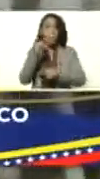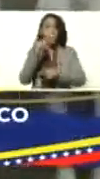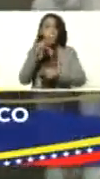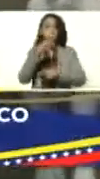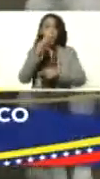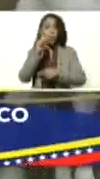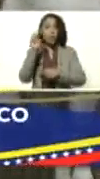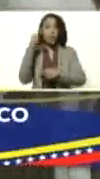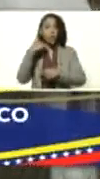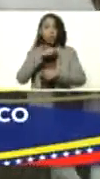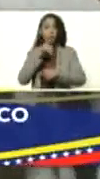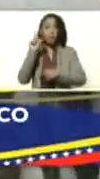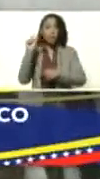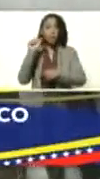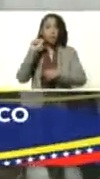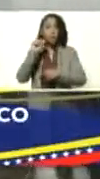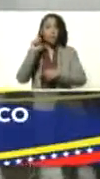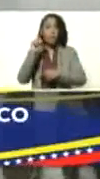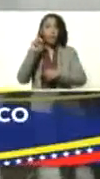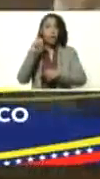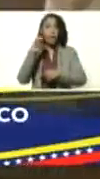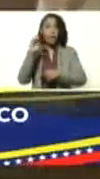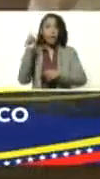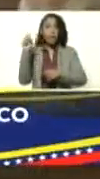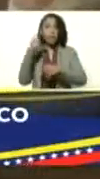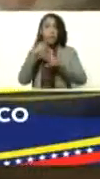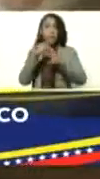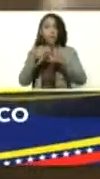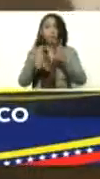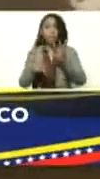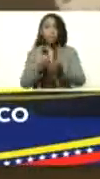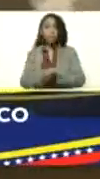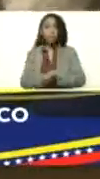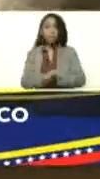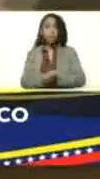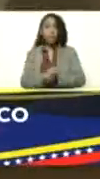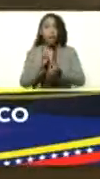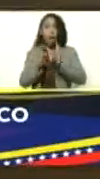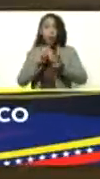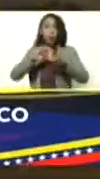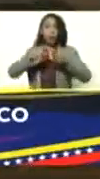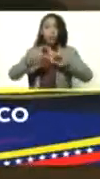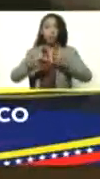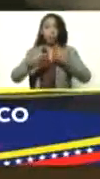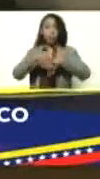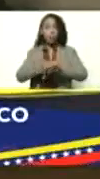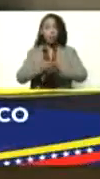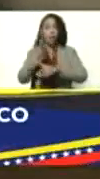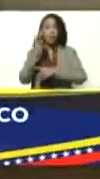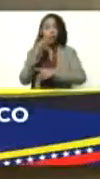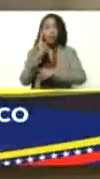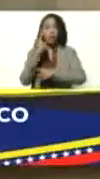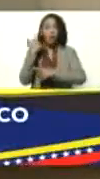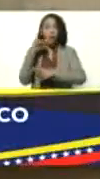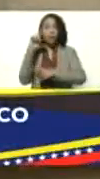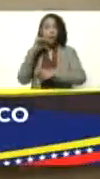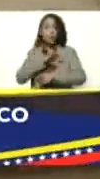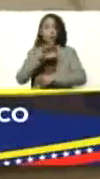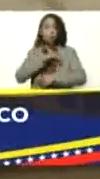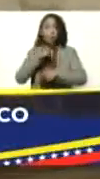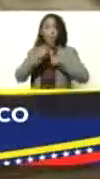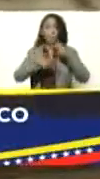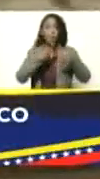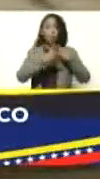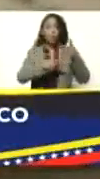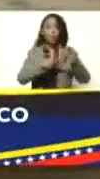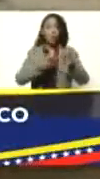hablando de la raza Zanen y la raza Alpino, y algunos cruces F1 que tiene acá el señor productor.